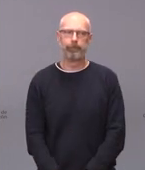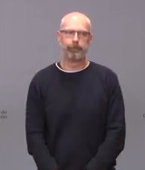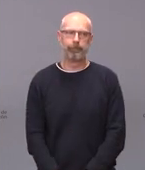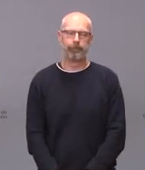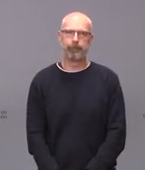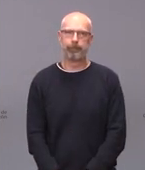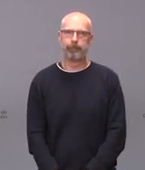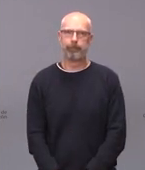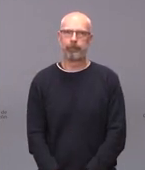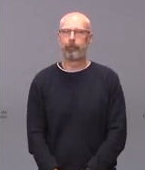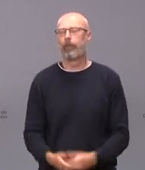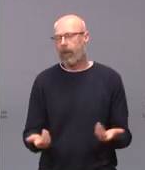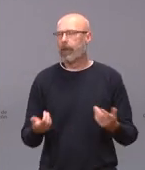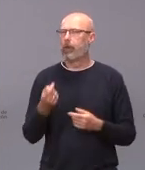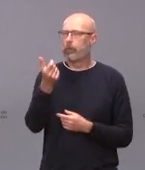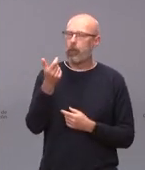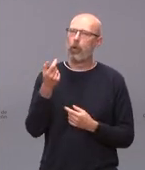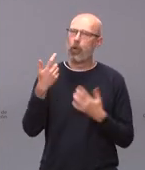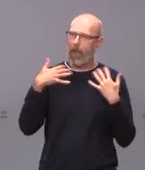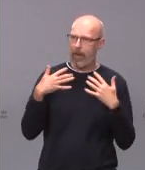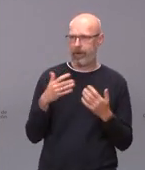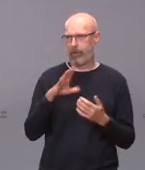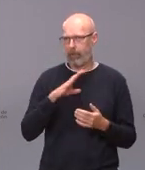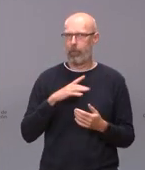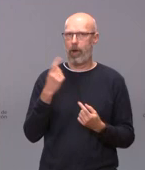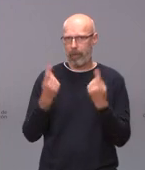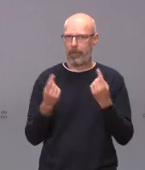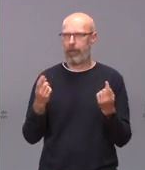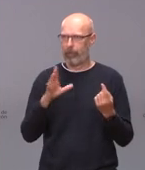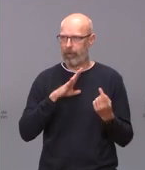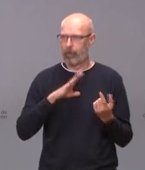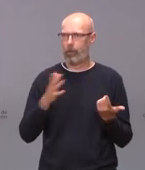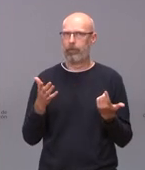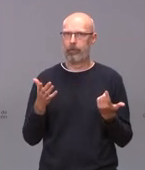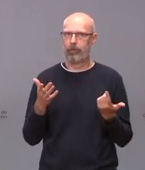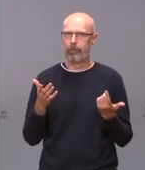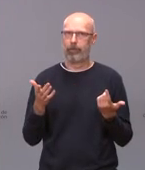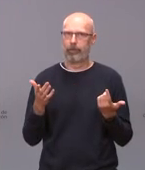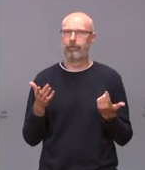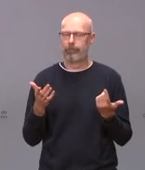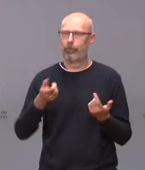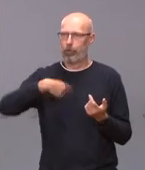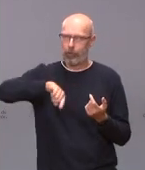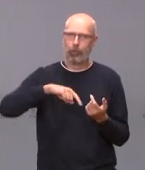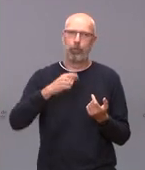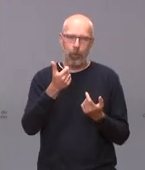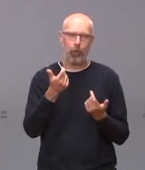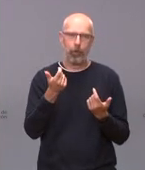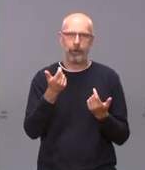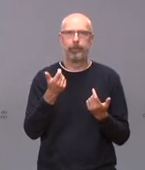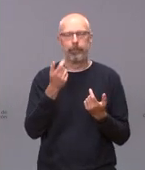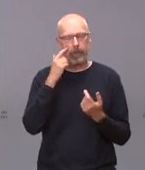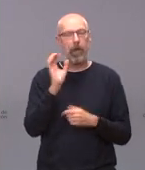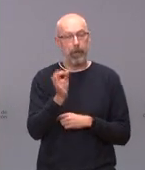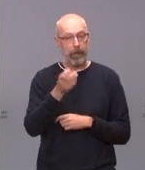un poquito de alegría alguna vez Oscar hombre no estaría mal démonos una alegría vamos a ver es verdad que